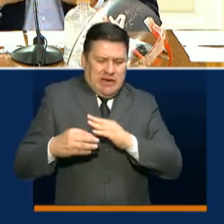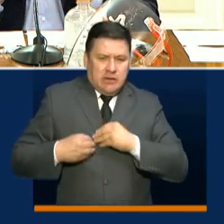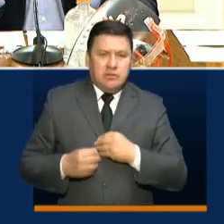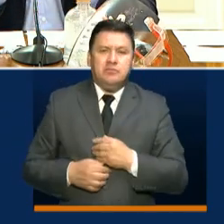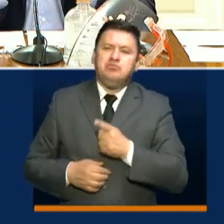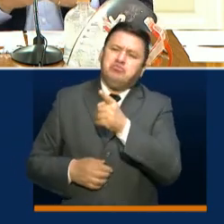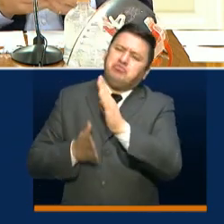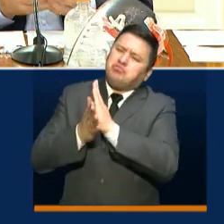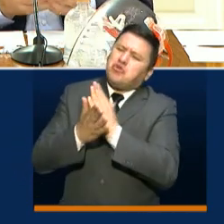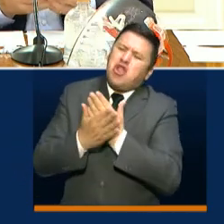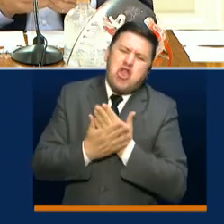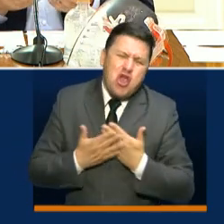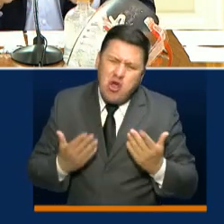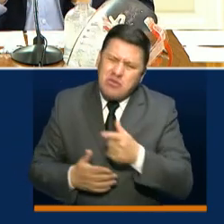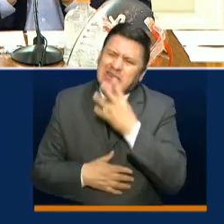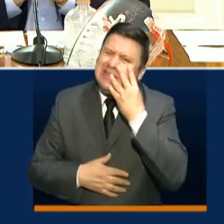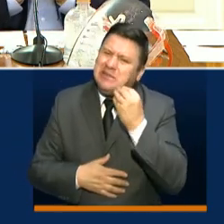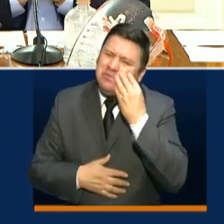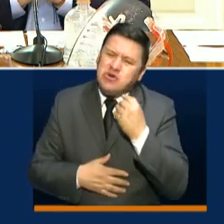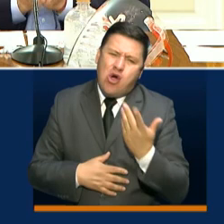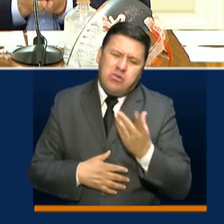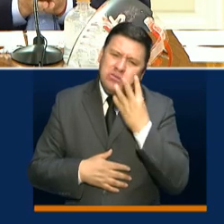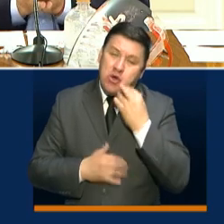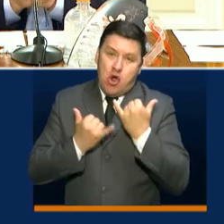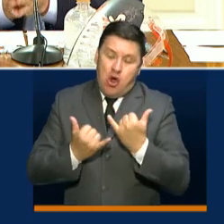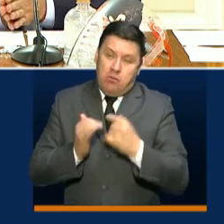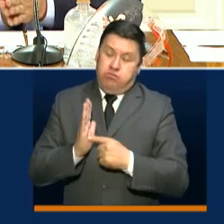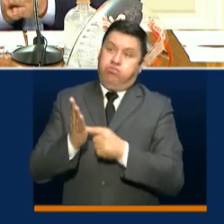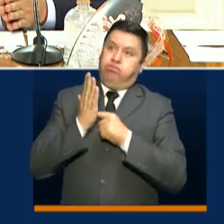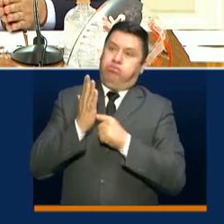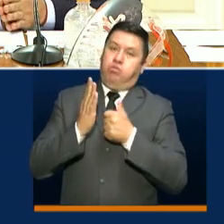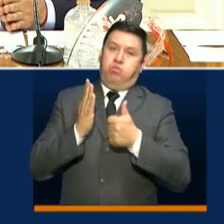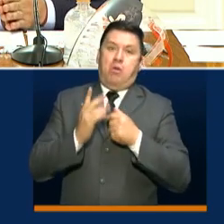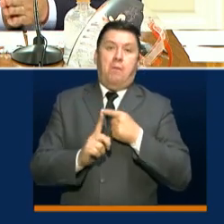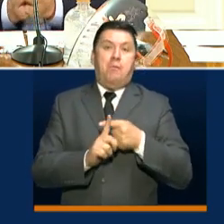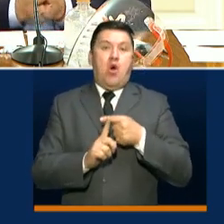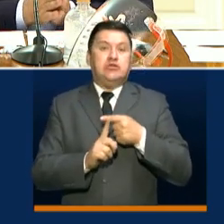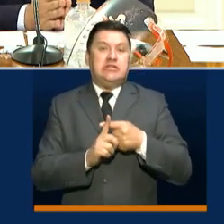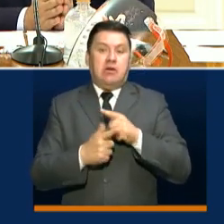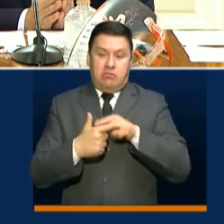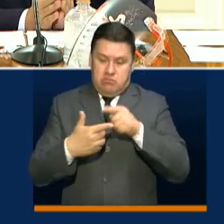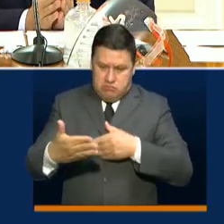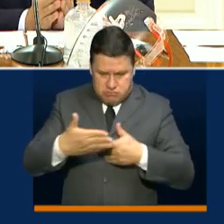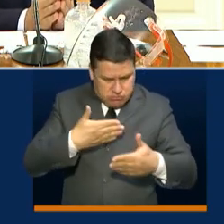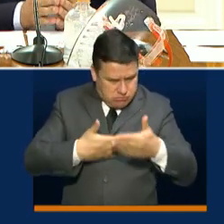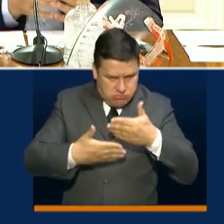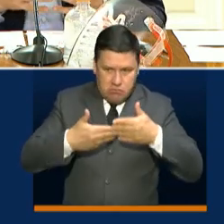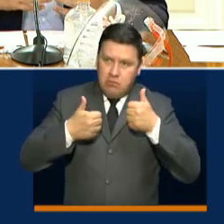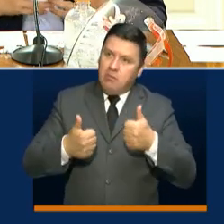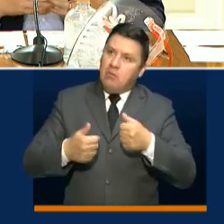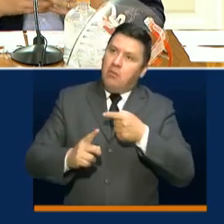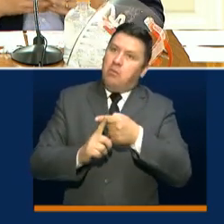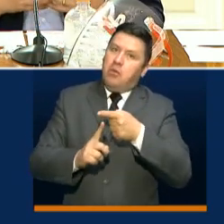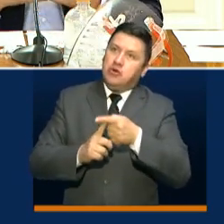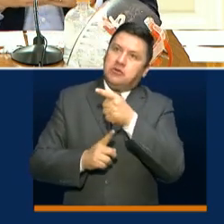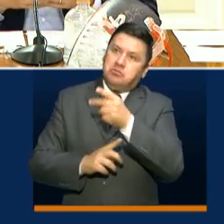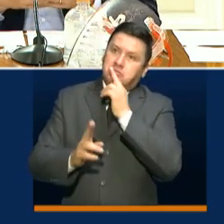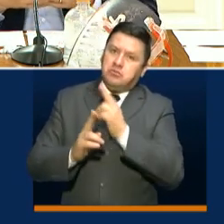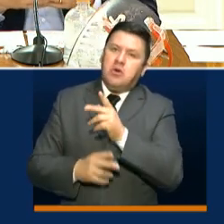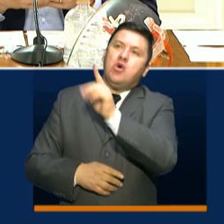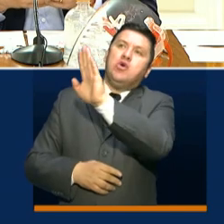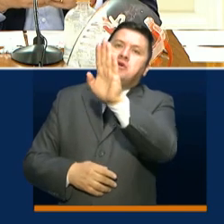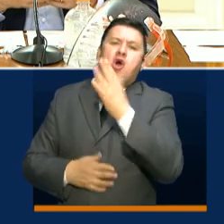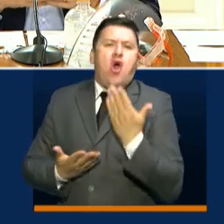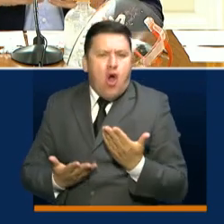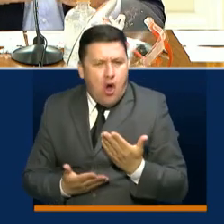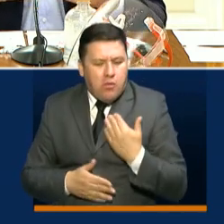nos contara cómo ha sido esa experiencia porque hoy nos muestra resultados muy positivos, pero también la otra cosa, ver cómo ustedes